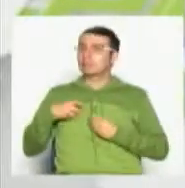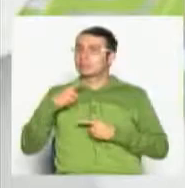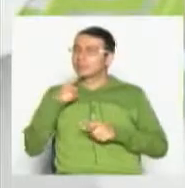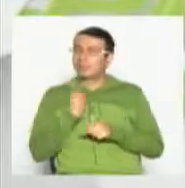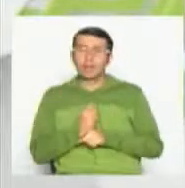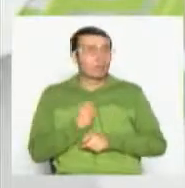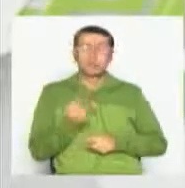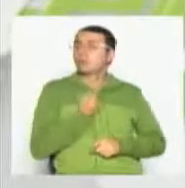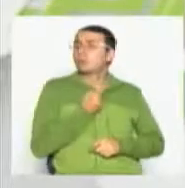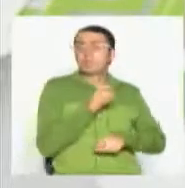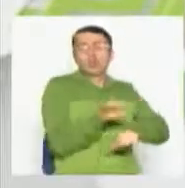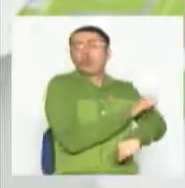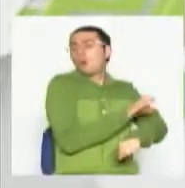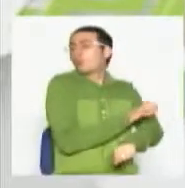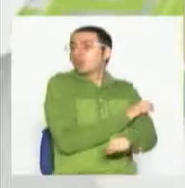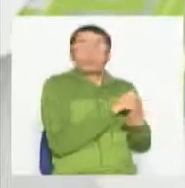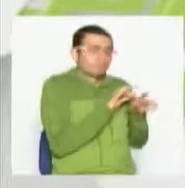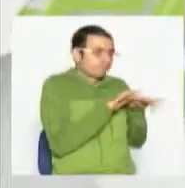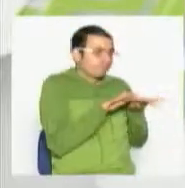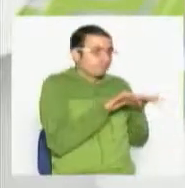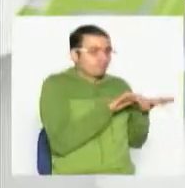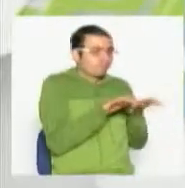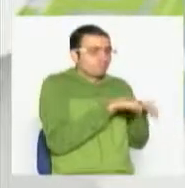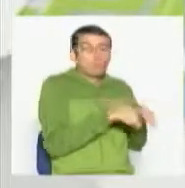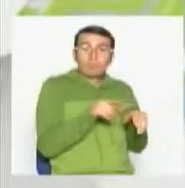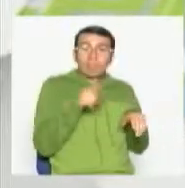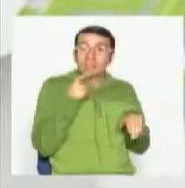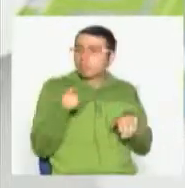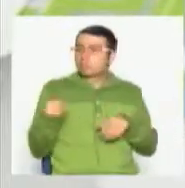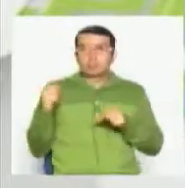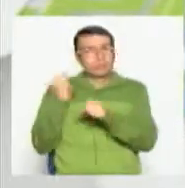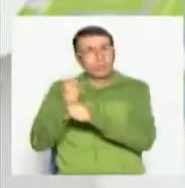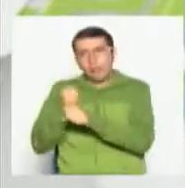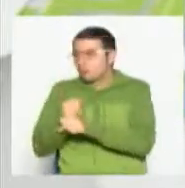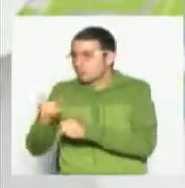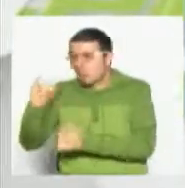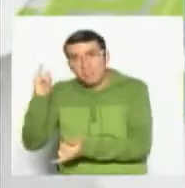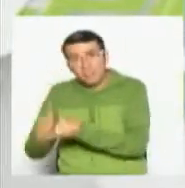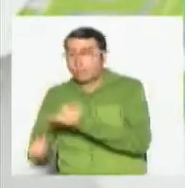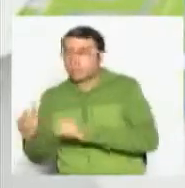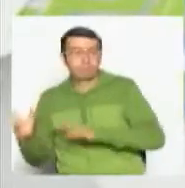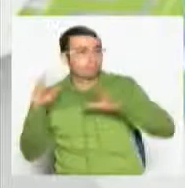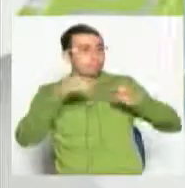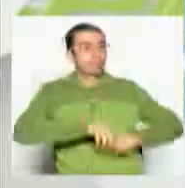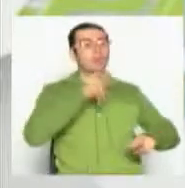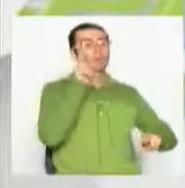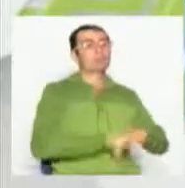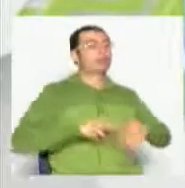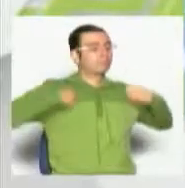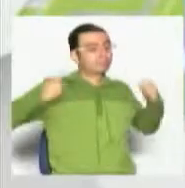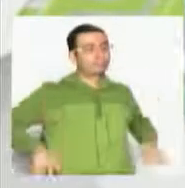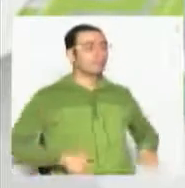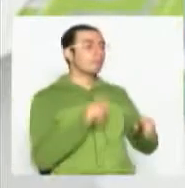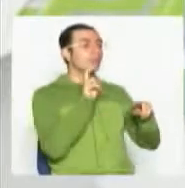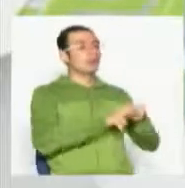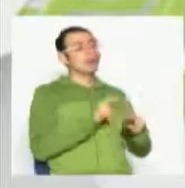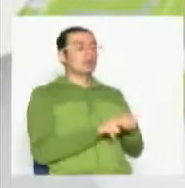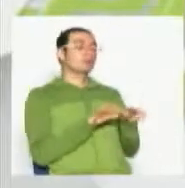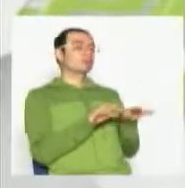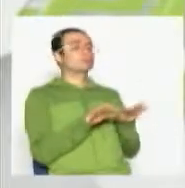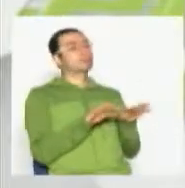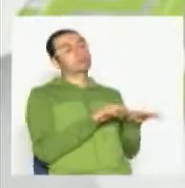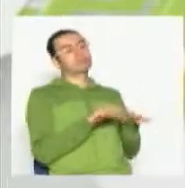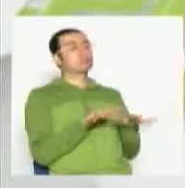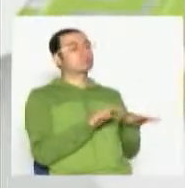aferrado a su computador. Dicen ellas, él llega de su oficina, se mete a su computador, es en la cama trabajando,